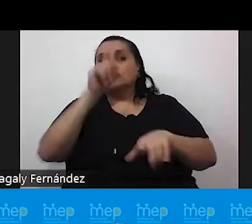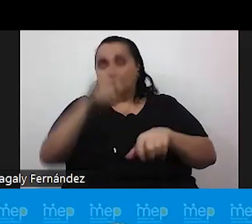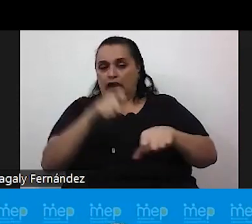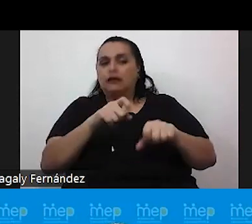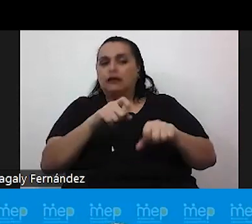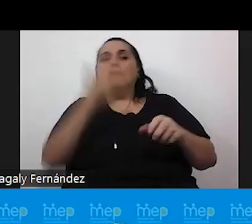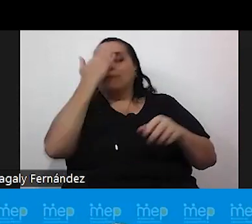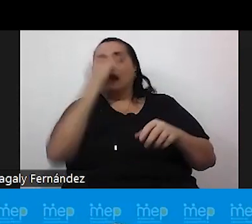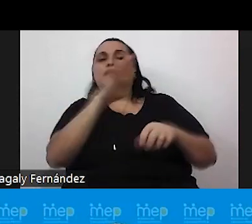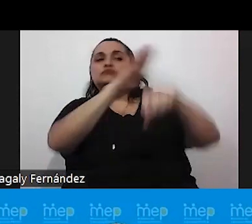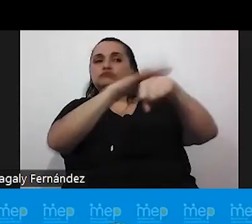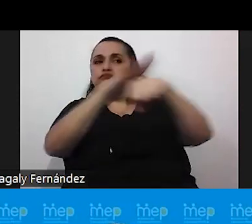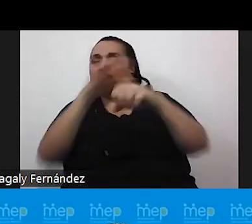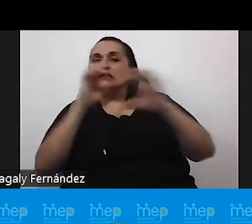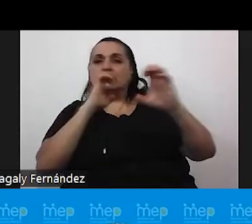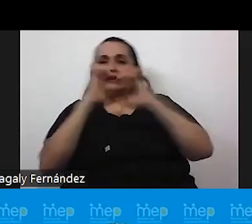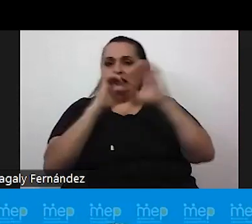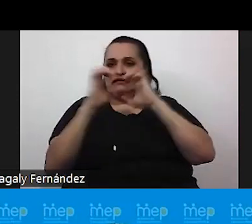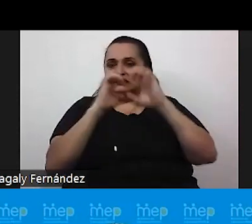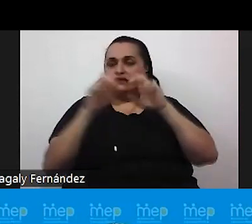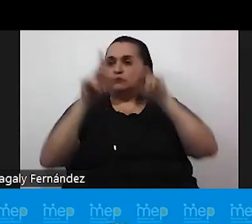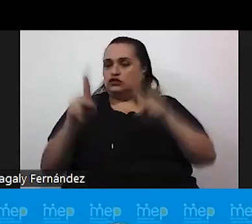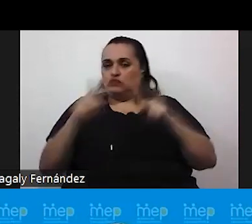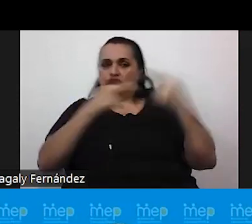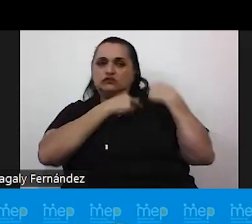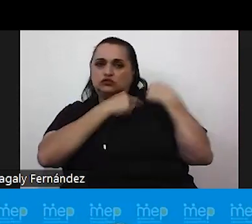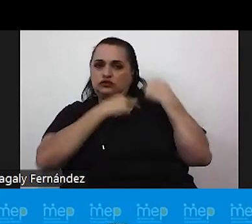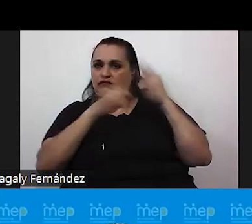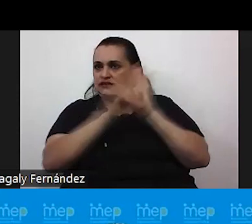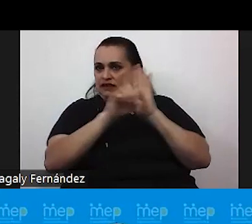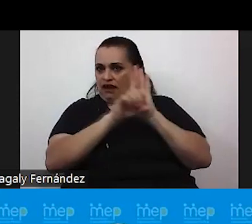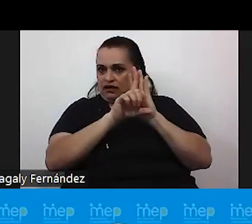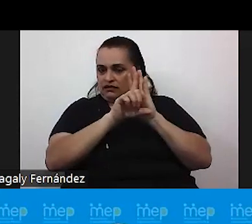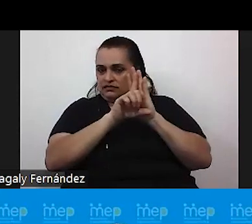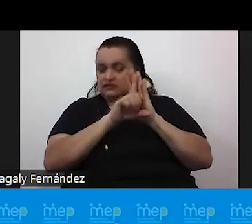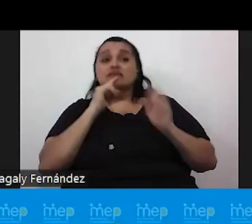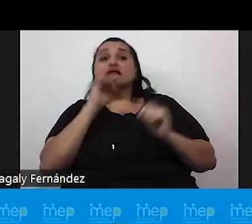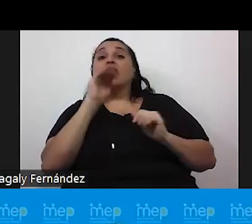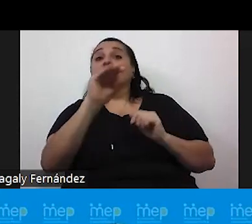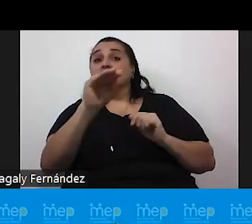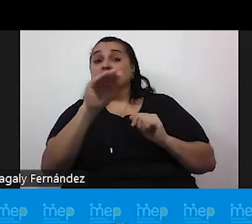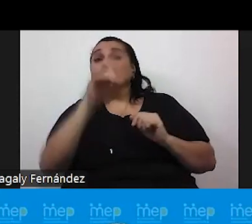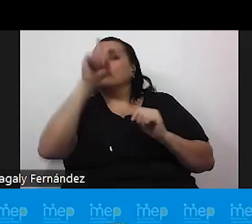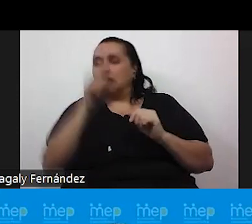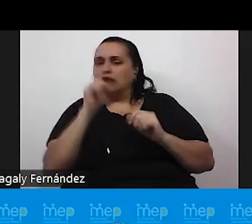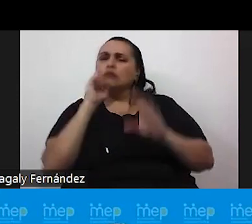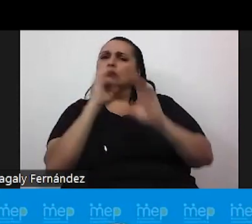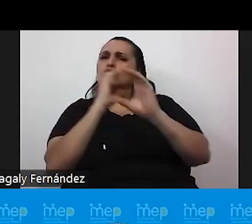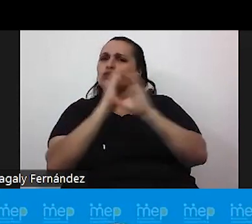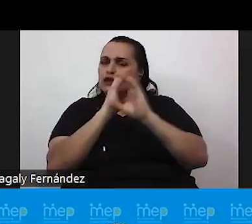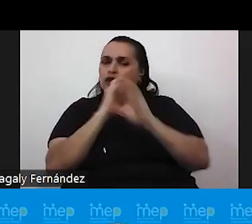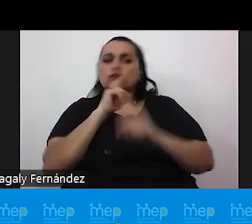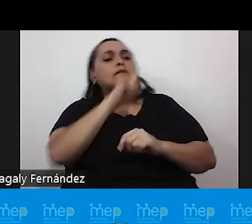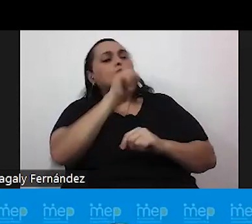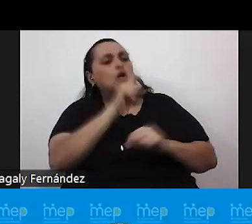entrevistas con los encargados legales y en el aviso tenemos que tener el tacto y preguntarle a la